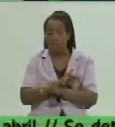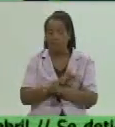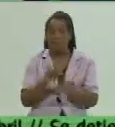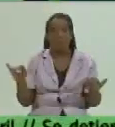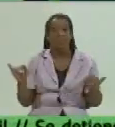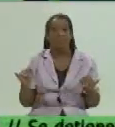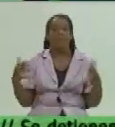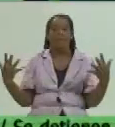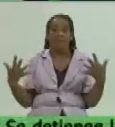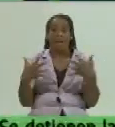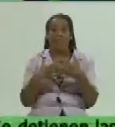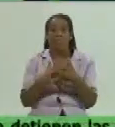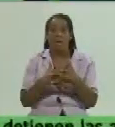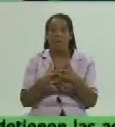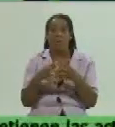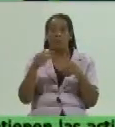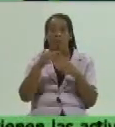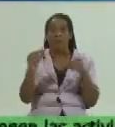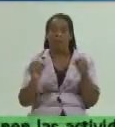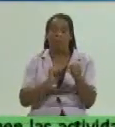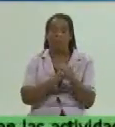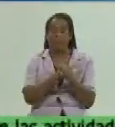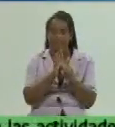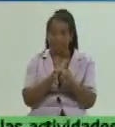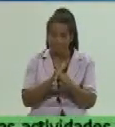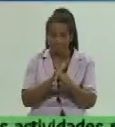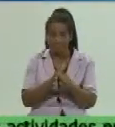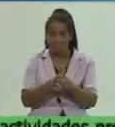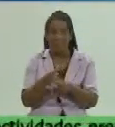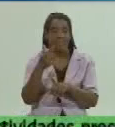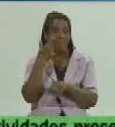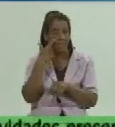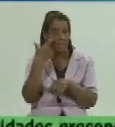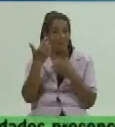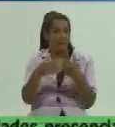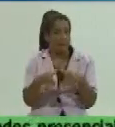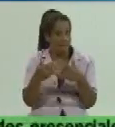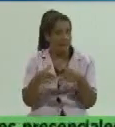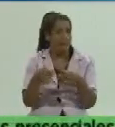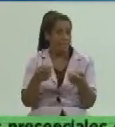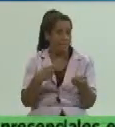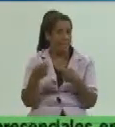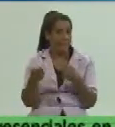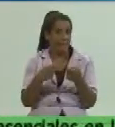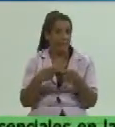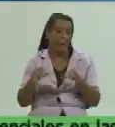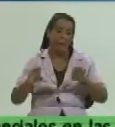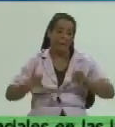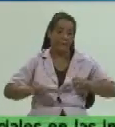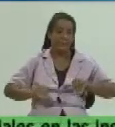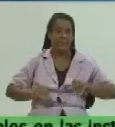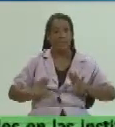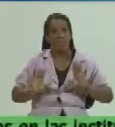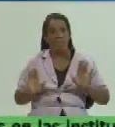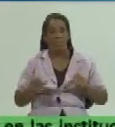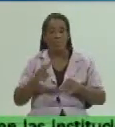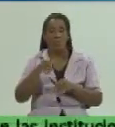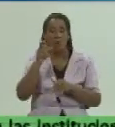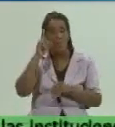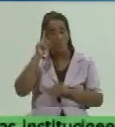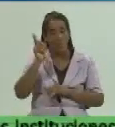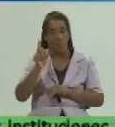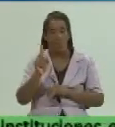relacionadas con el tema de la COVID sí lo que sí se aprecia en las calles ya y entre los vendedores es una aceptación a esta nueva política de precios